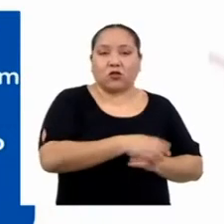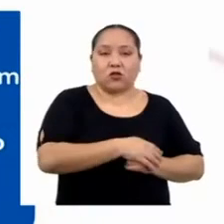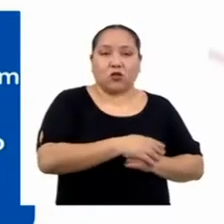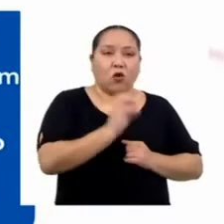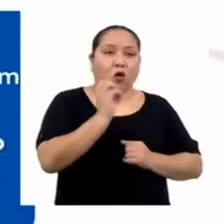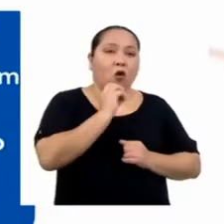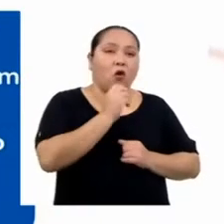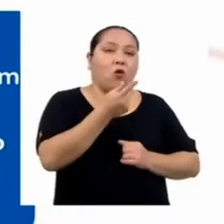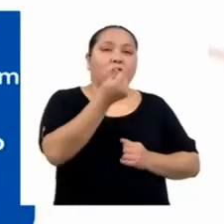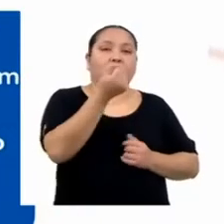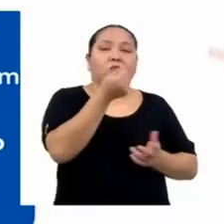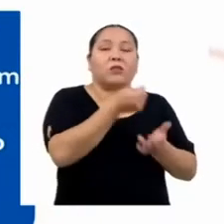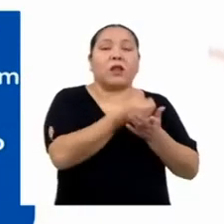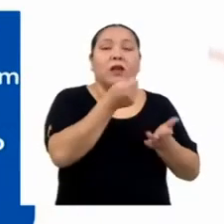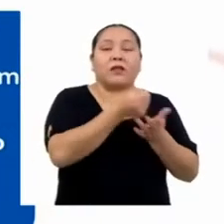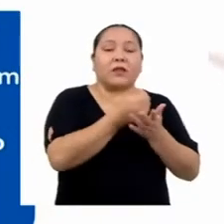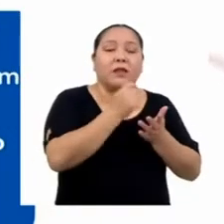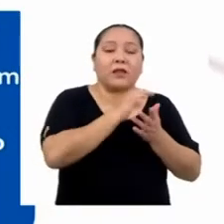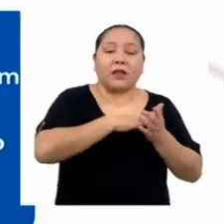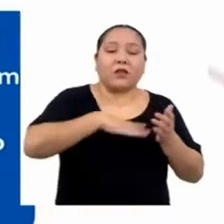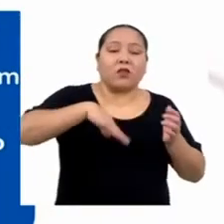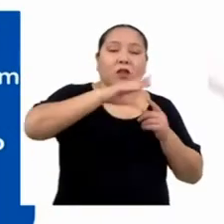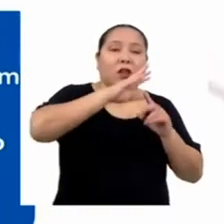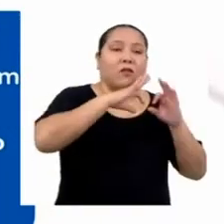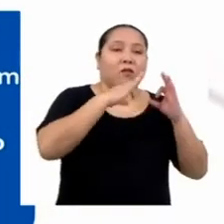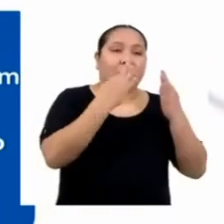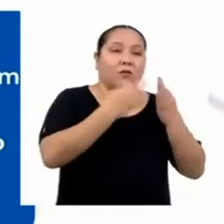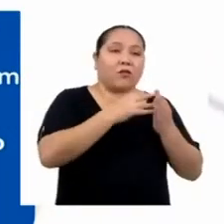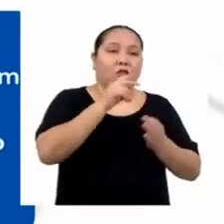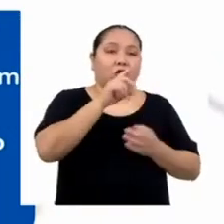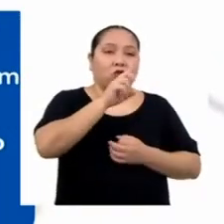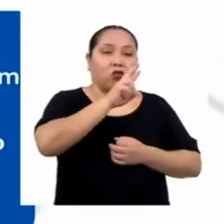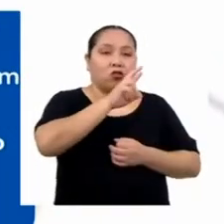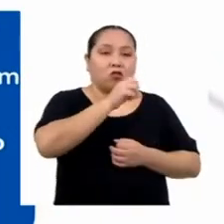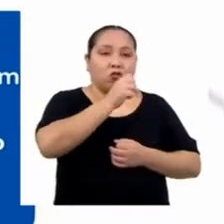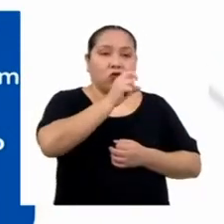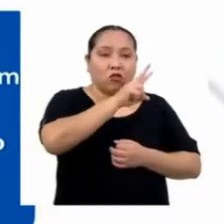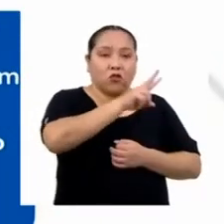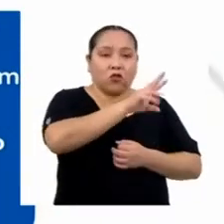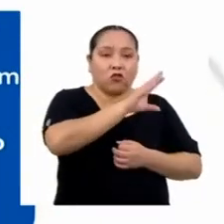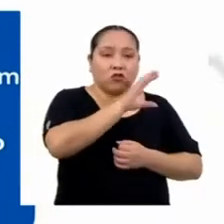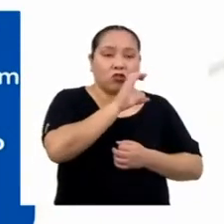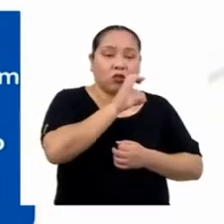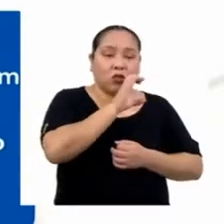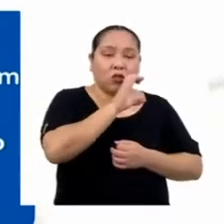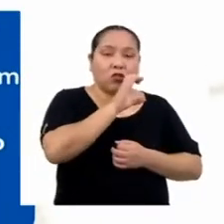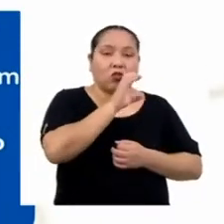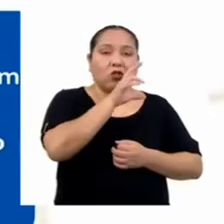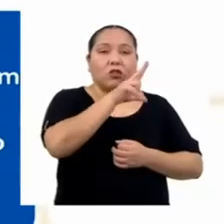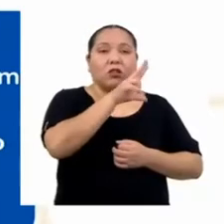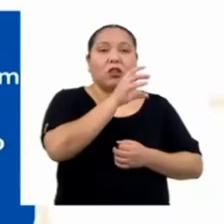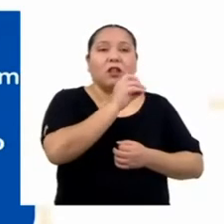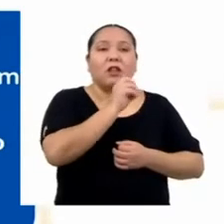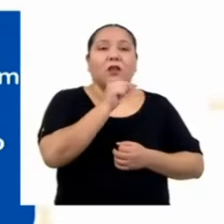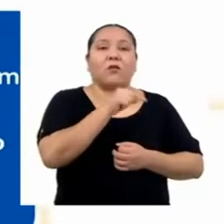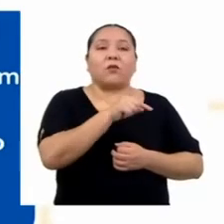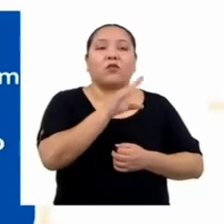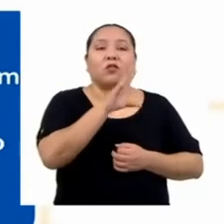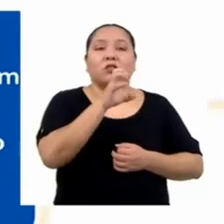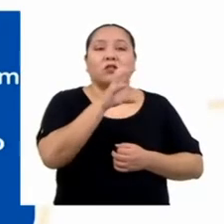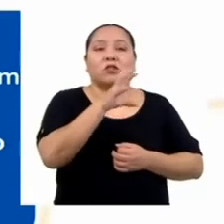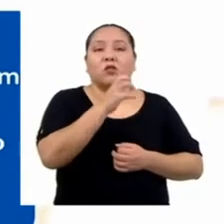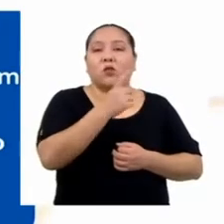o presupuesto familiar, 230,50 soles semanales, por ejemplo.